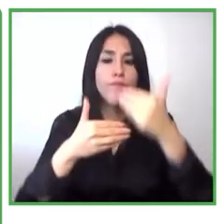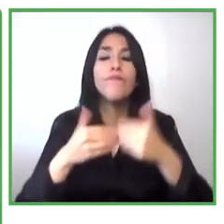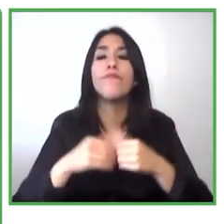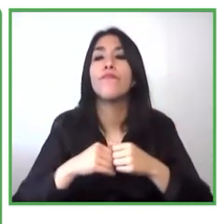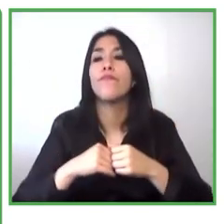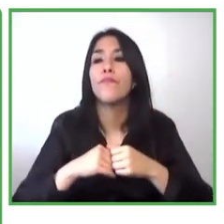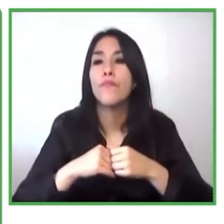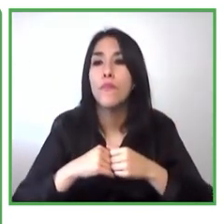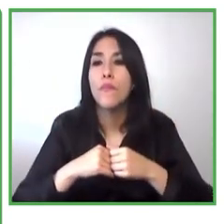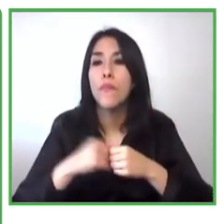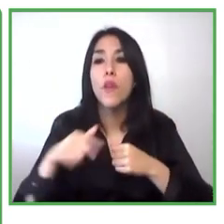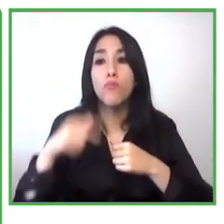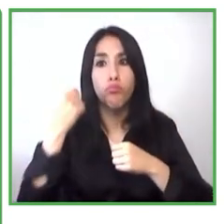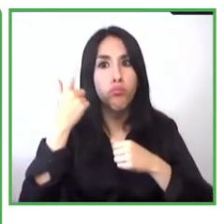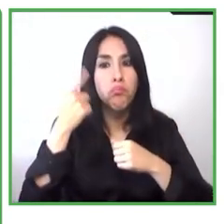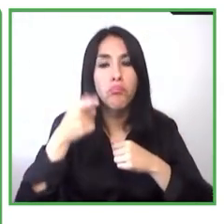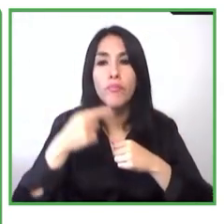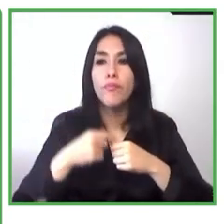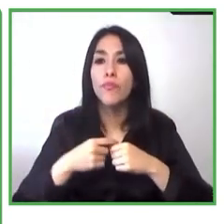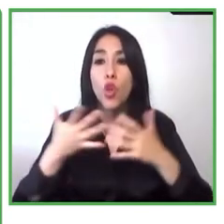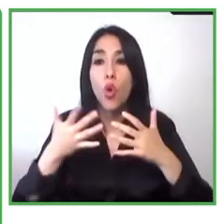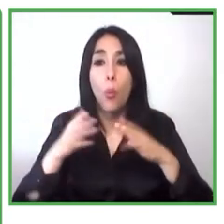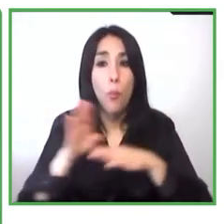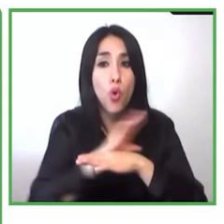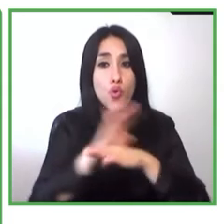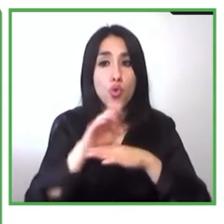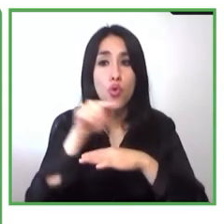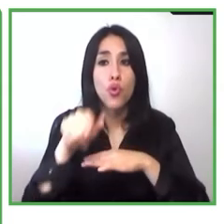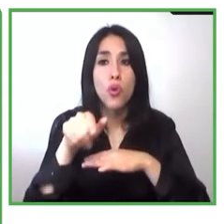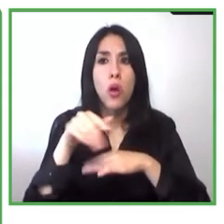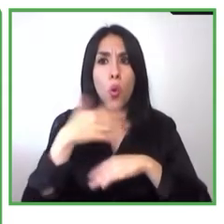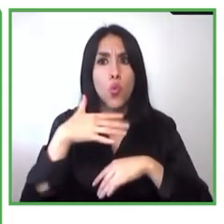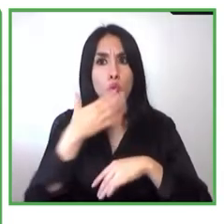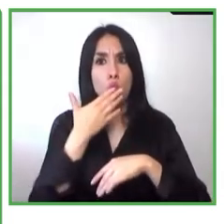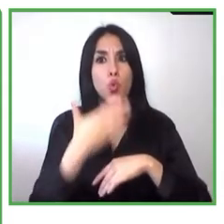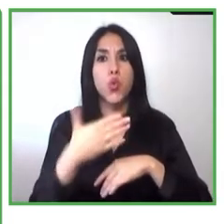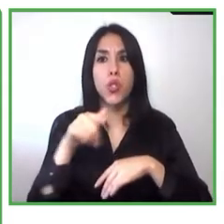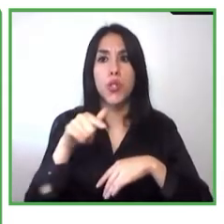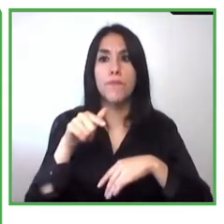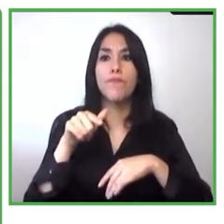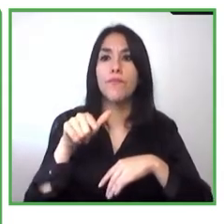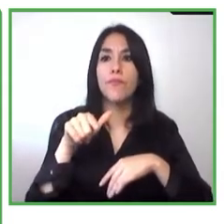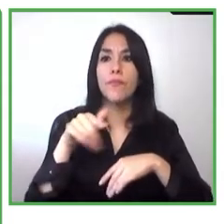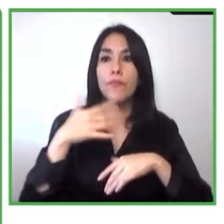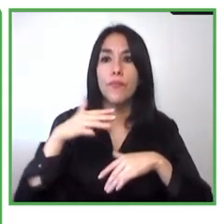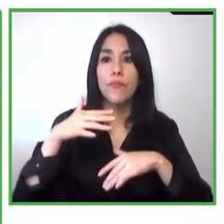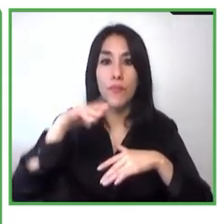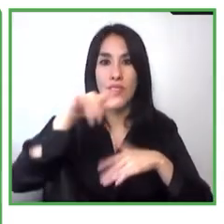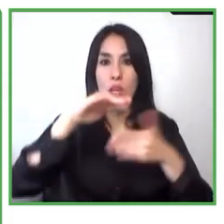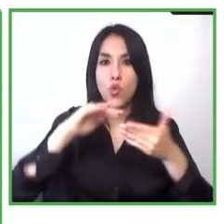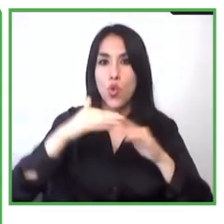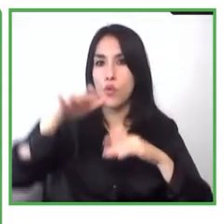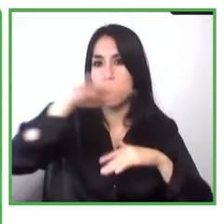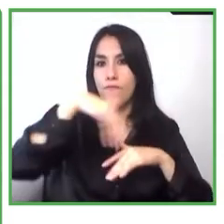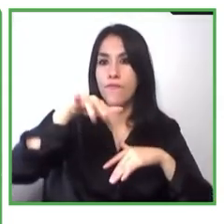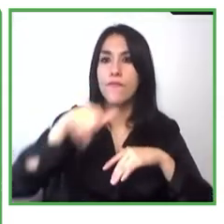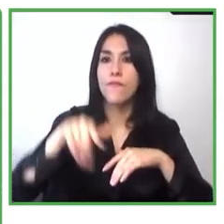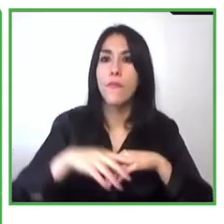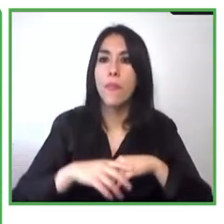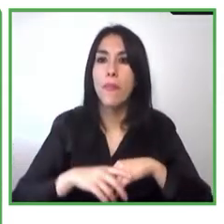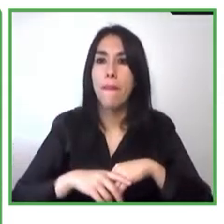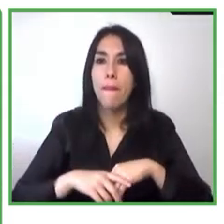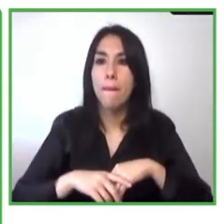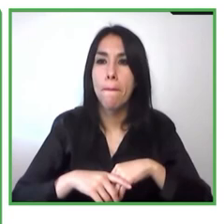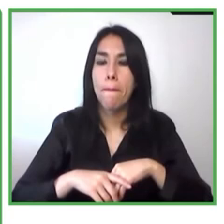sumamente enriquecedor y eso es solo un ejemplo de las herramientas que nos creamos después en la etapa 3 desarrollamos un